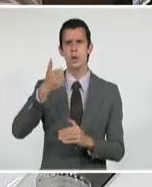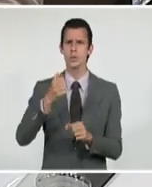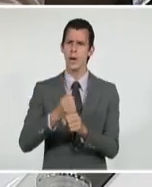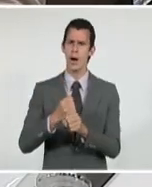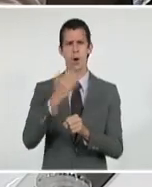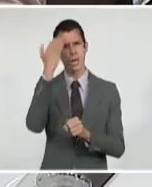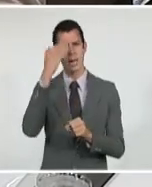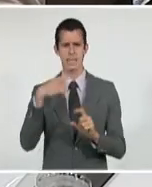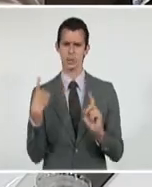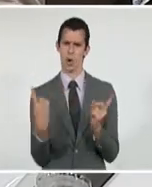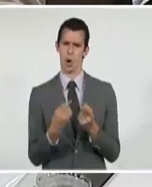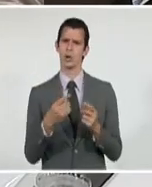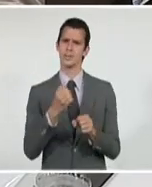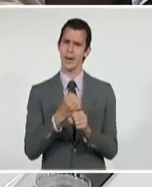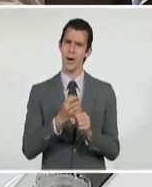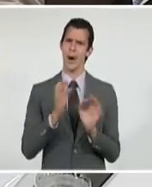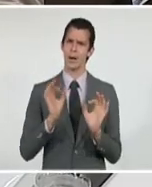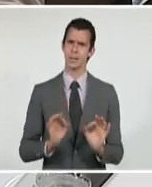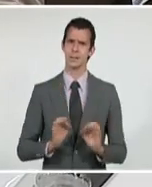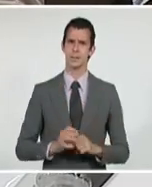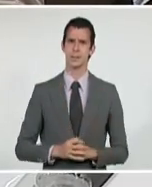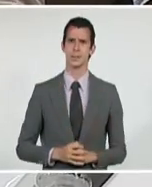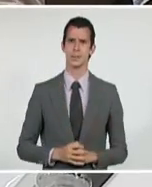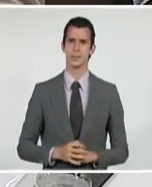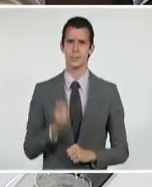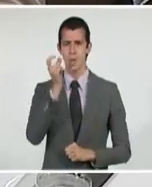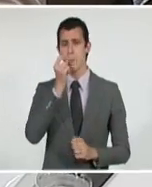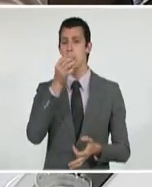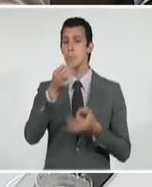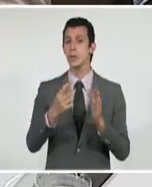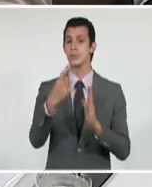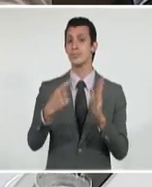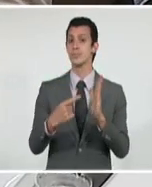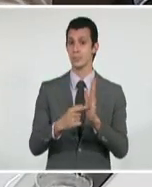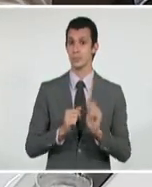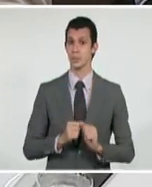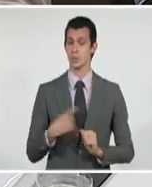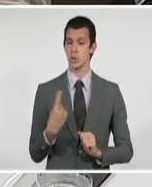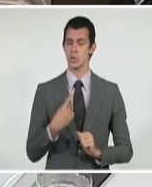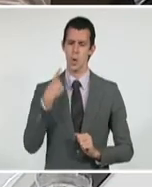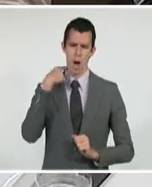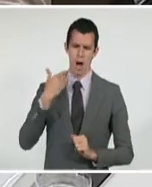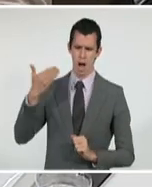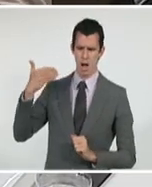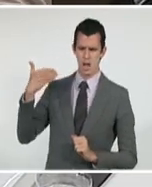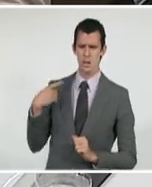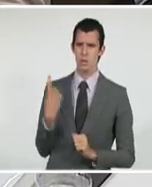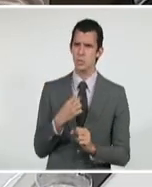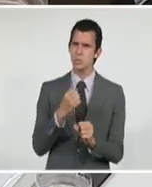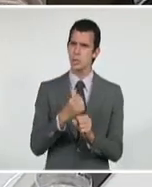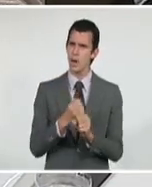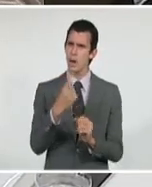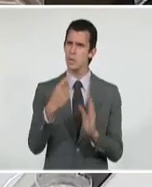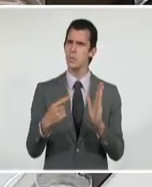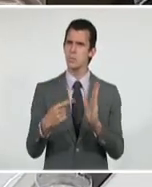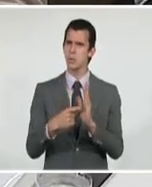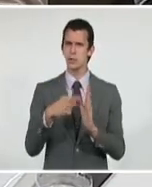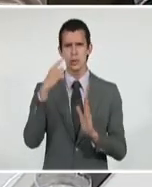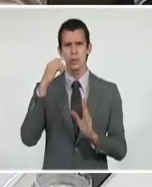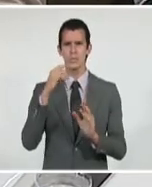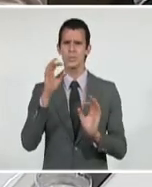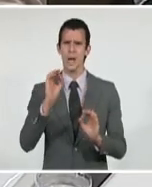nos llama la atención en un trabajo que en los últimos años hemos estado haciendo en el canal Paso Bonito Cruce,